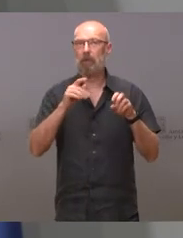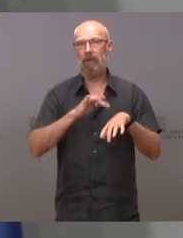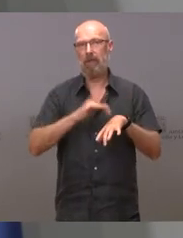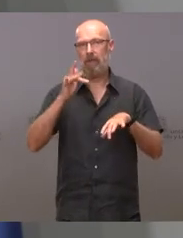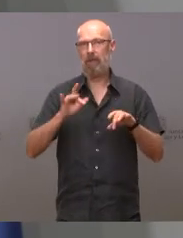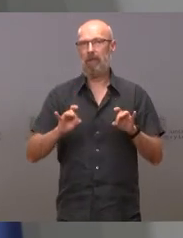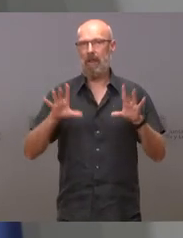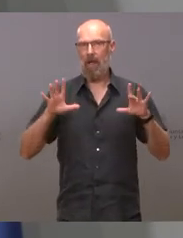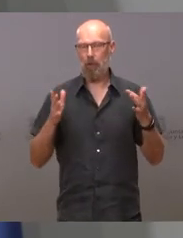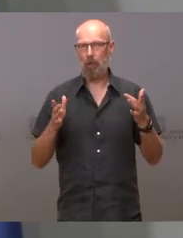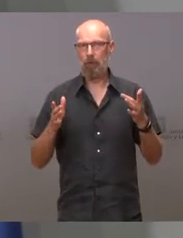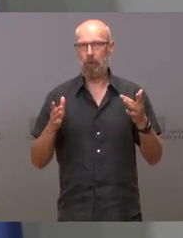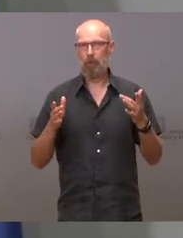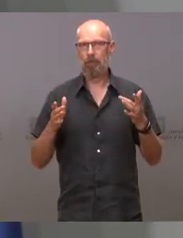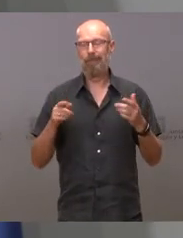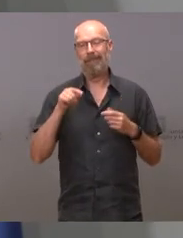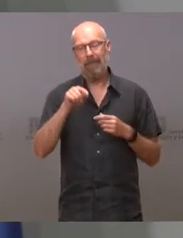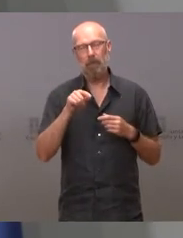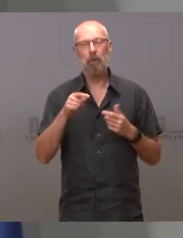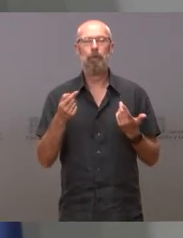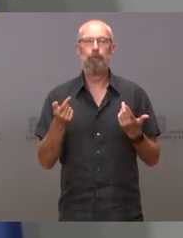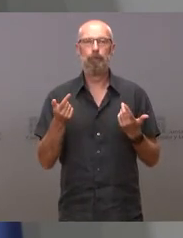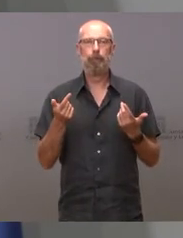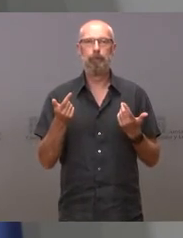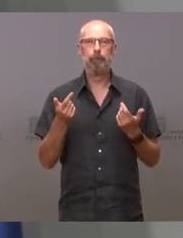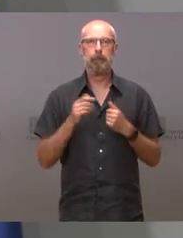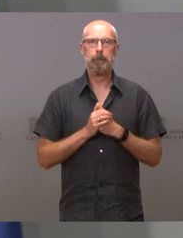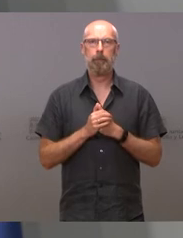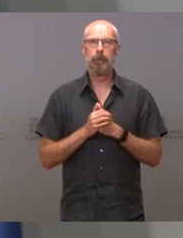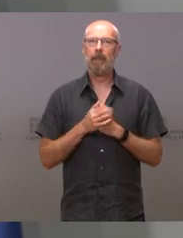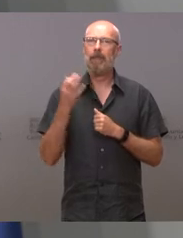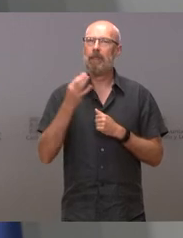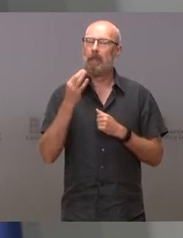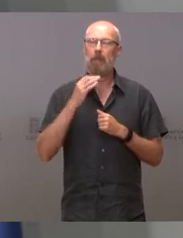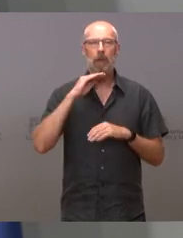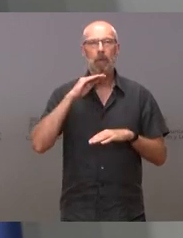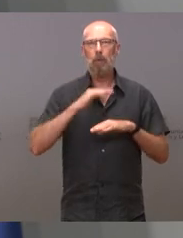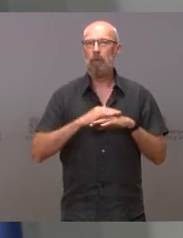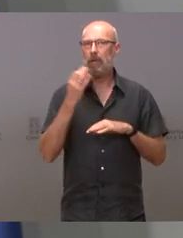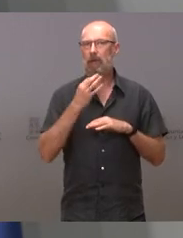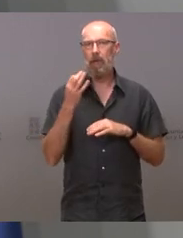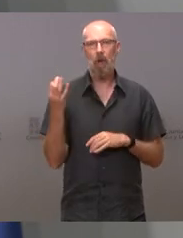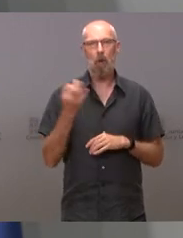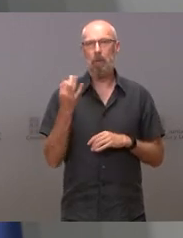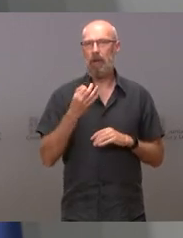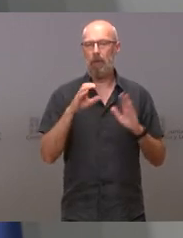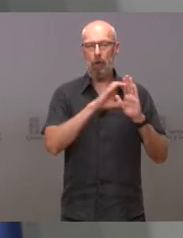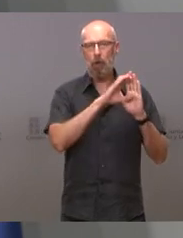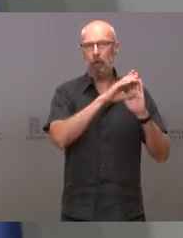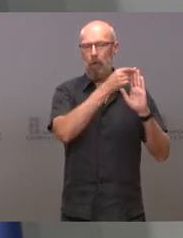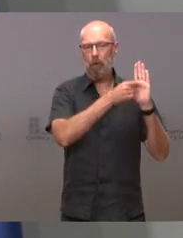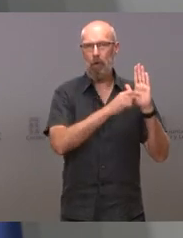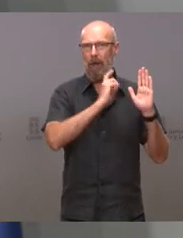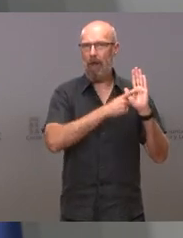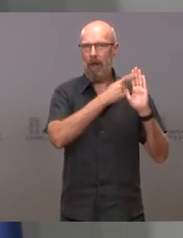en el cual tiene mucho que ver, primero, el cumplimiento de nuestras obligaciones constitucionales, los